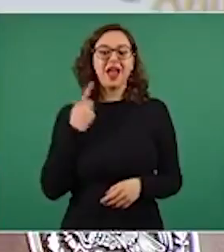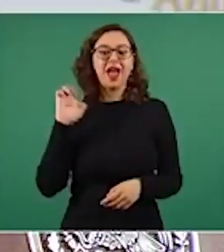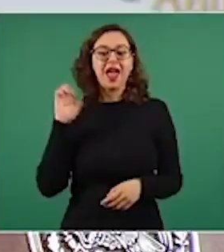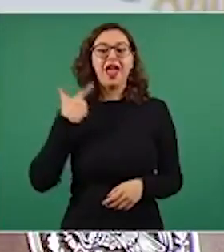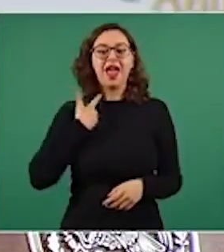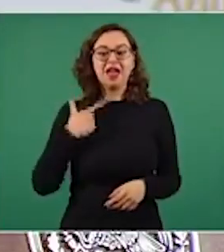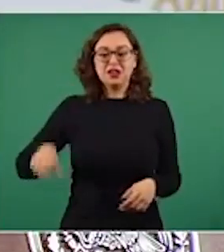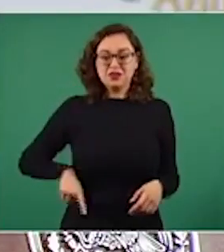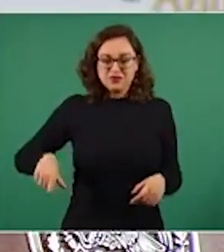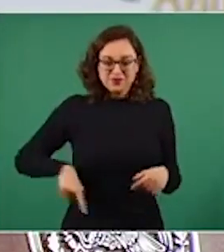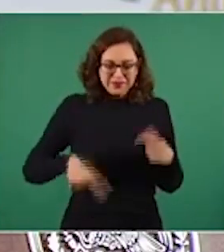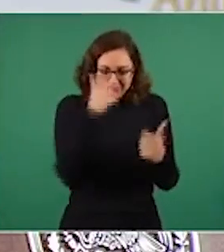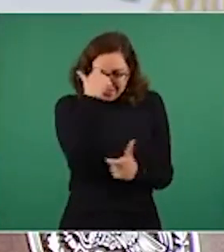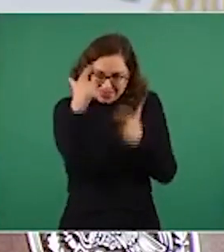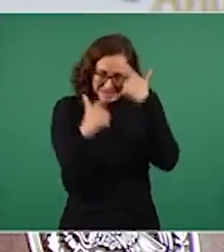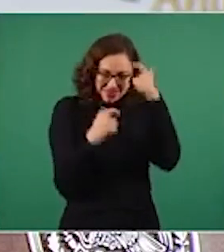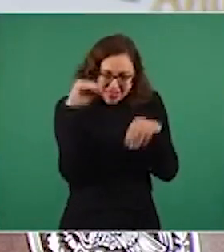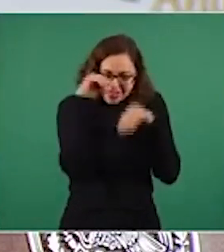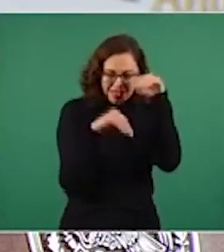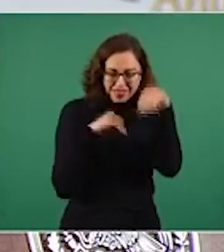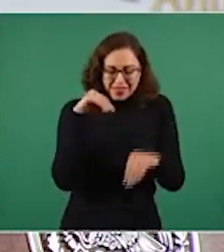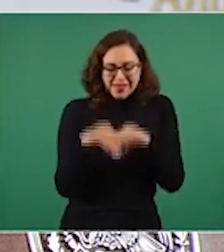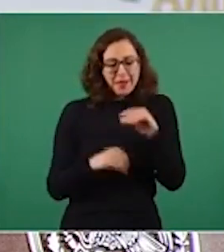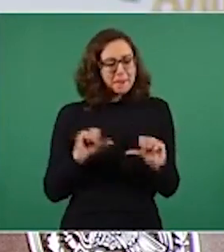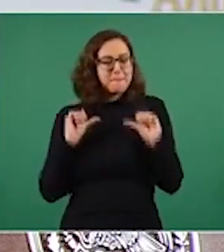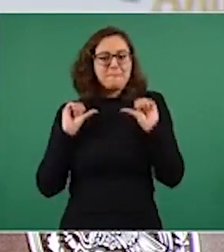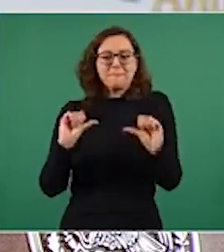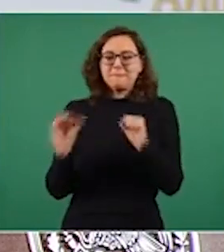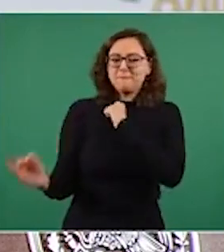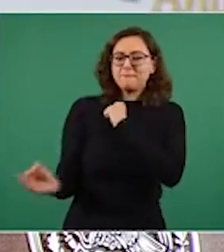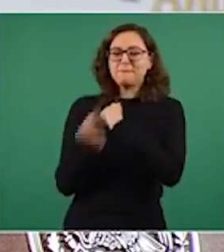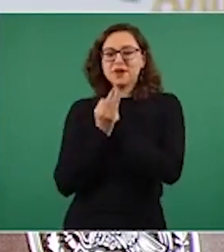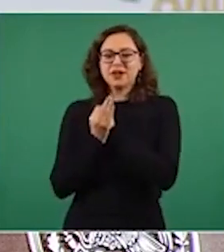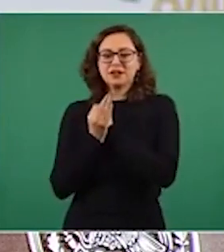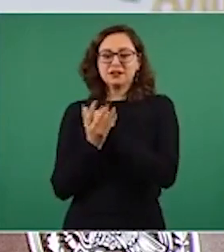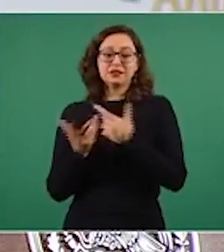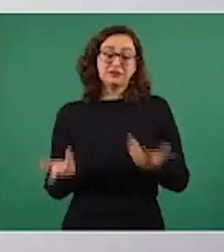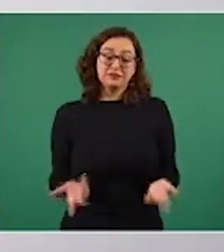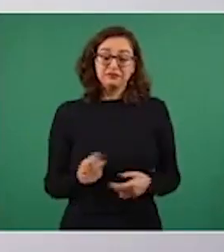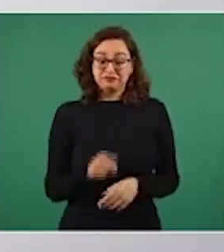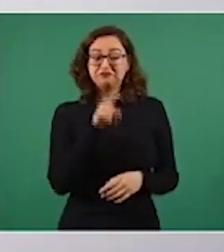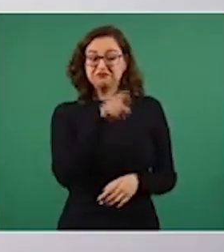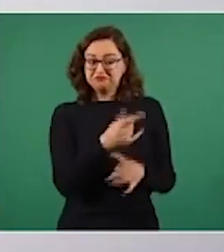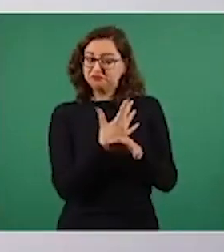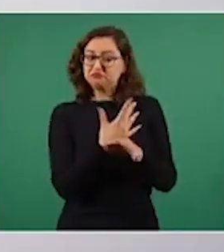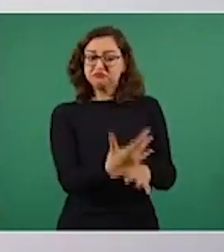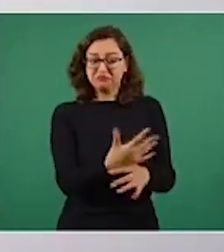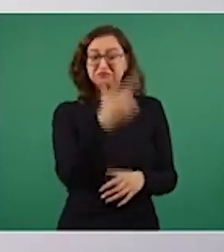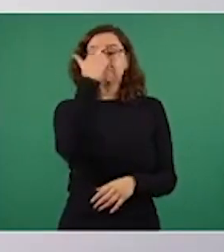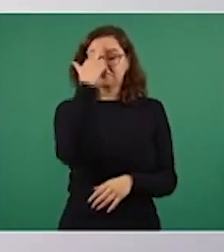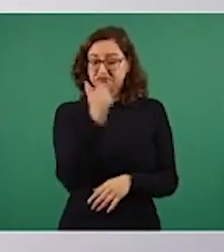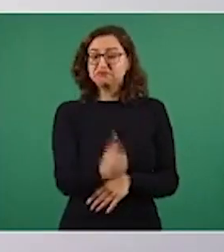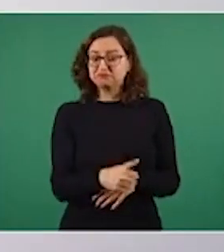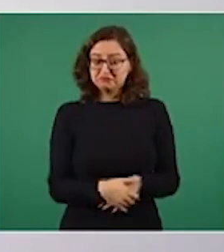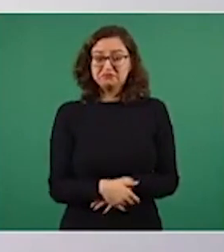Son cosas que hay que revisar y tienes toda la razón y ojalá